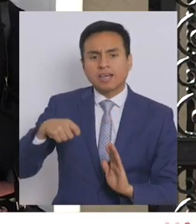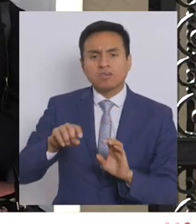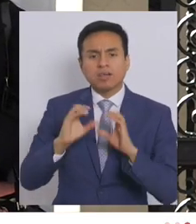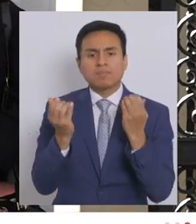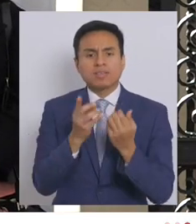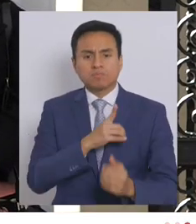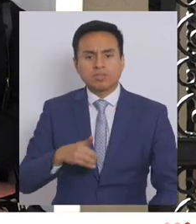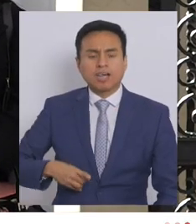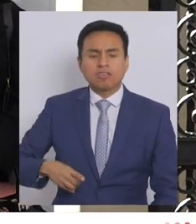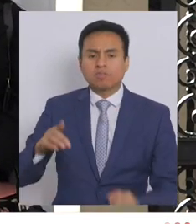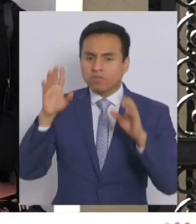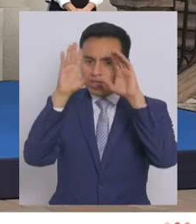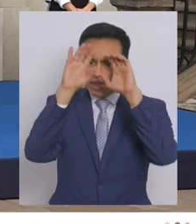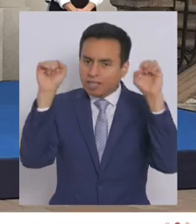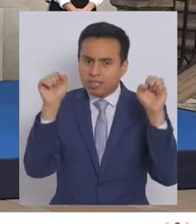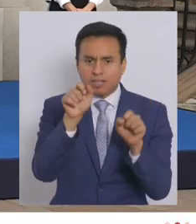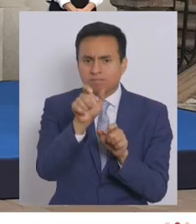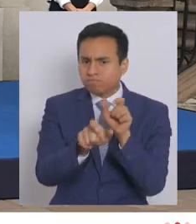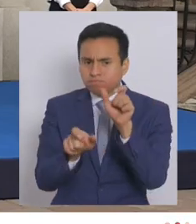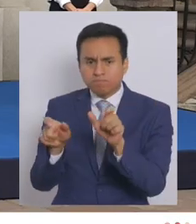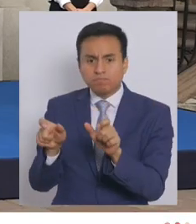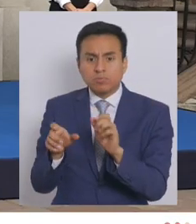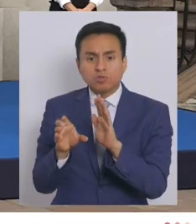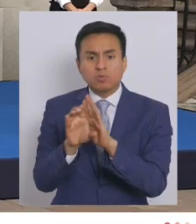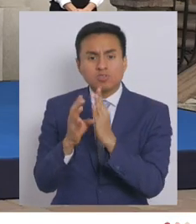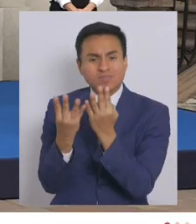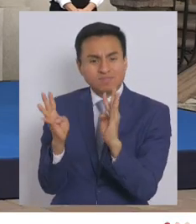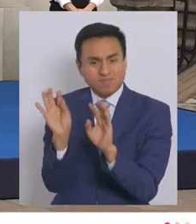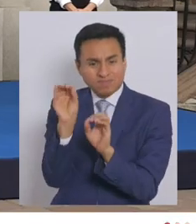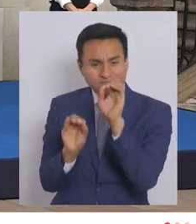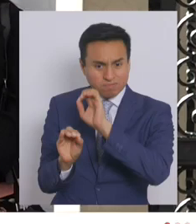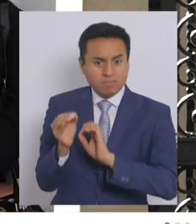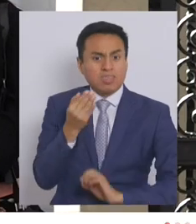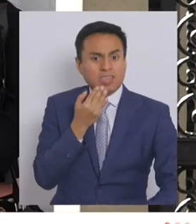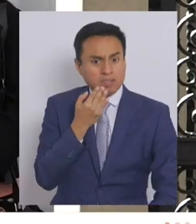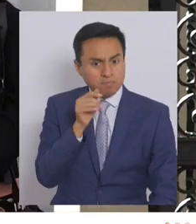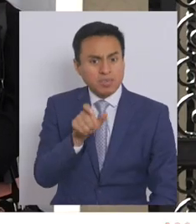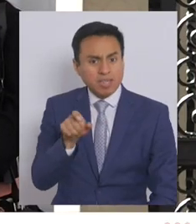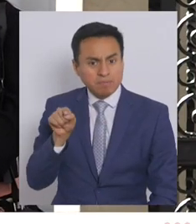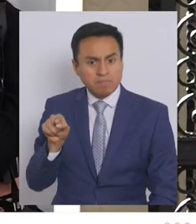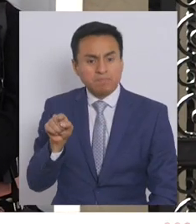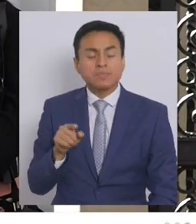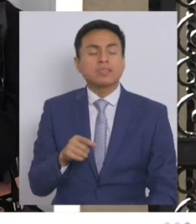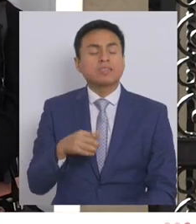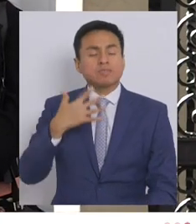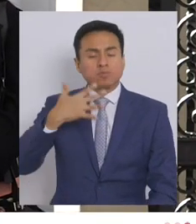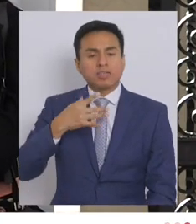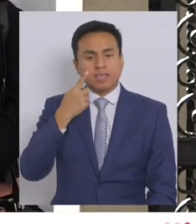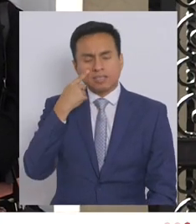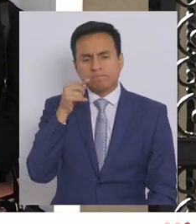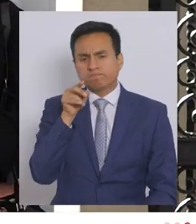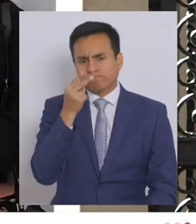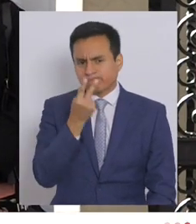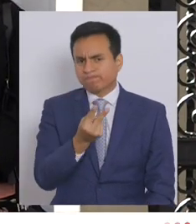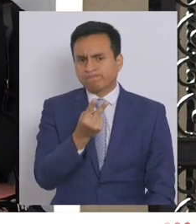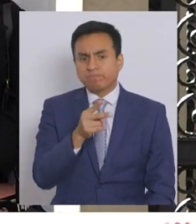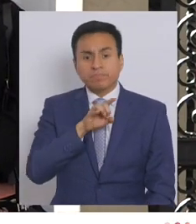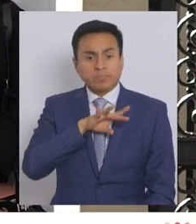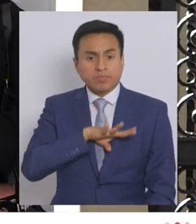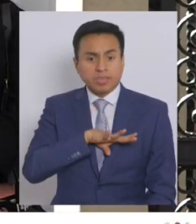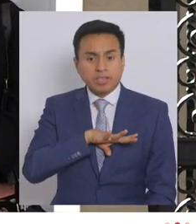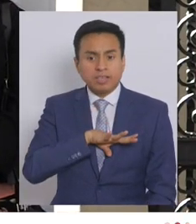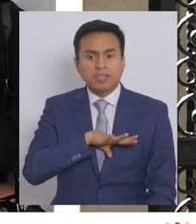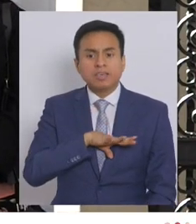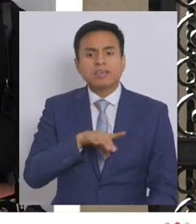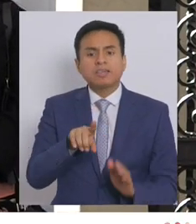Diputados, de la Fiscalía, incluso de la Convención Constitucional. Y es muy importante constatar que en Chile los